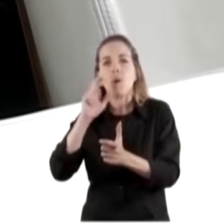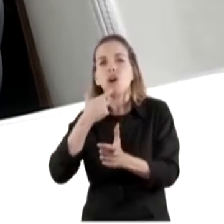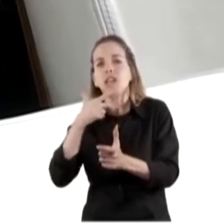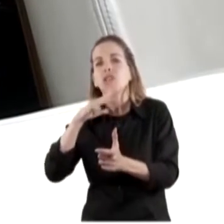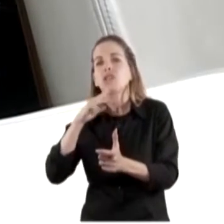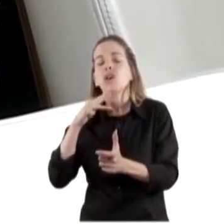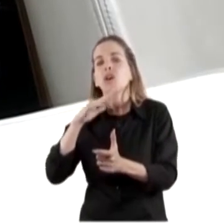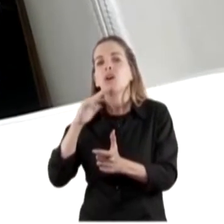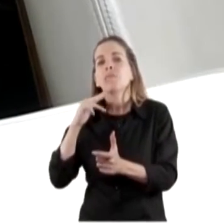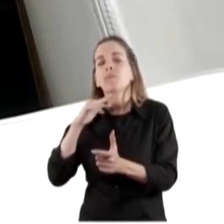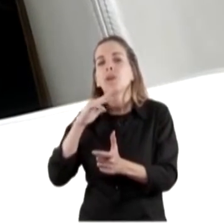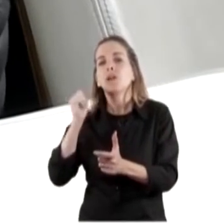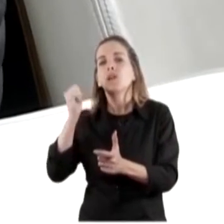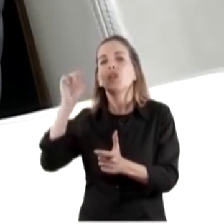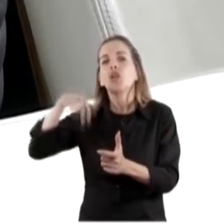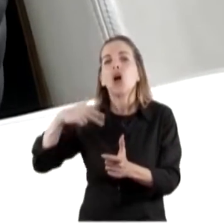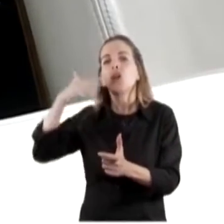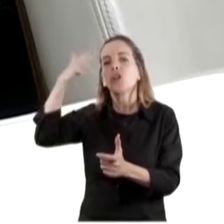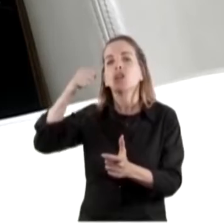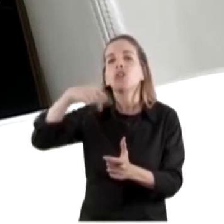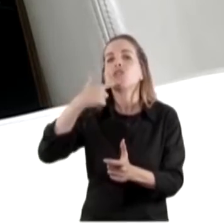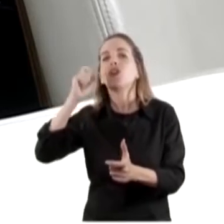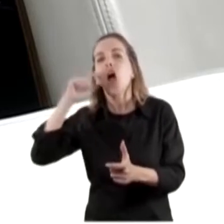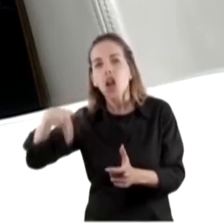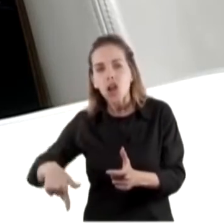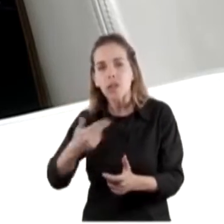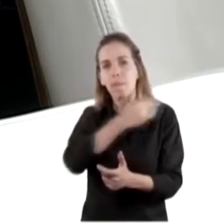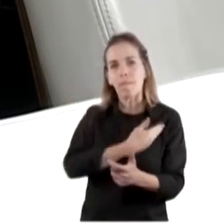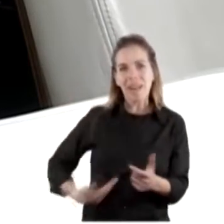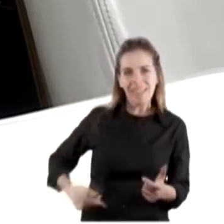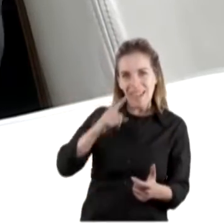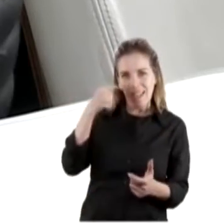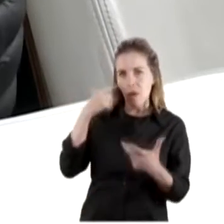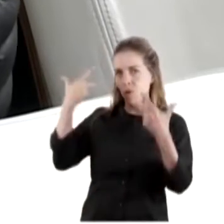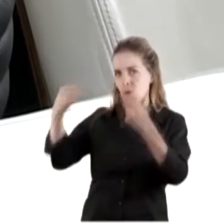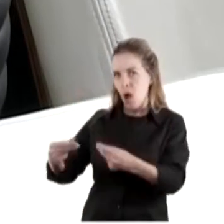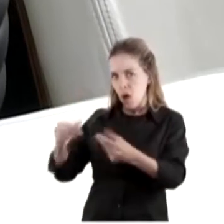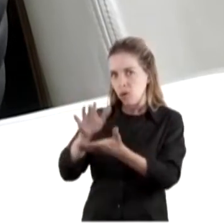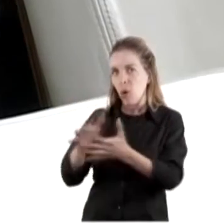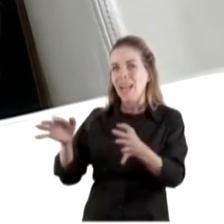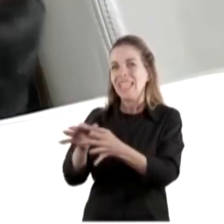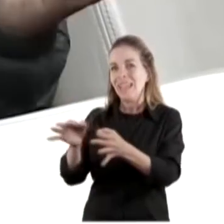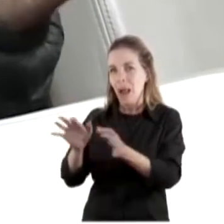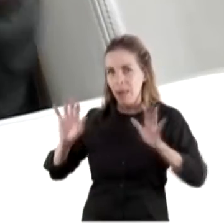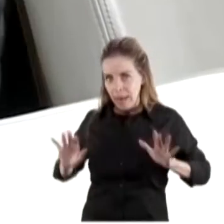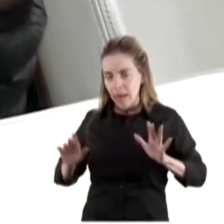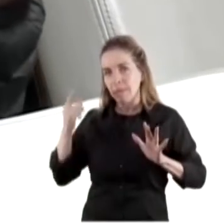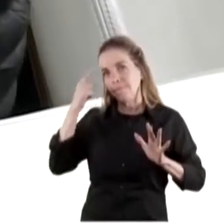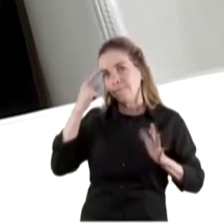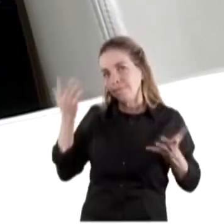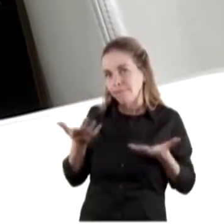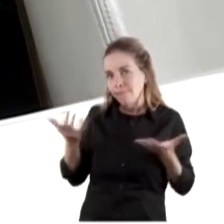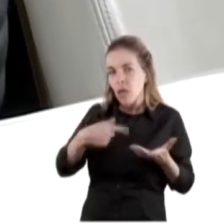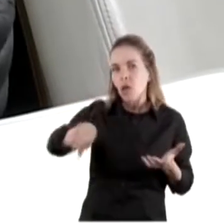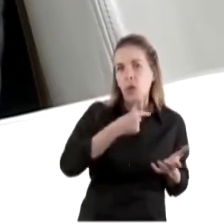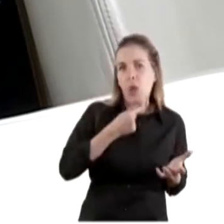poco diplomático, digamos, el planteo del Presidente tomando en cuenta que podemos todos coincidir con el objetivo de recuperar las